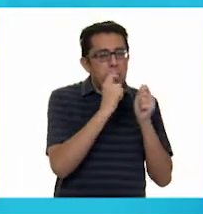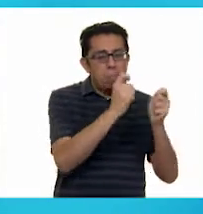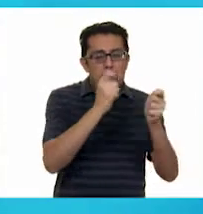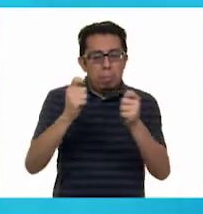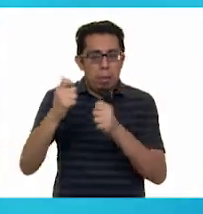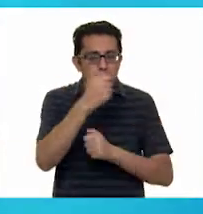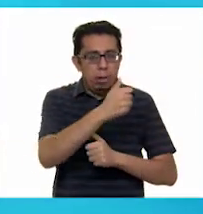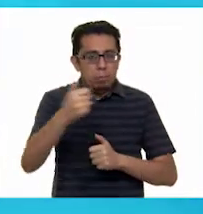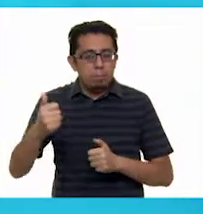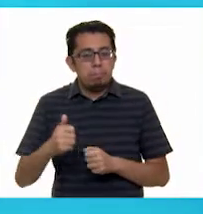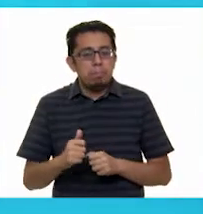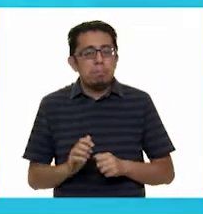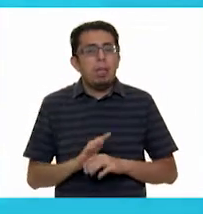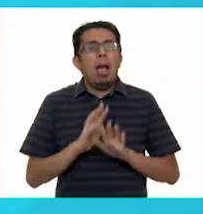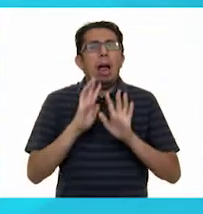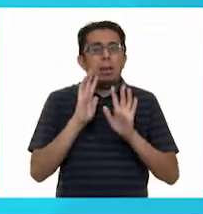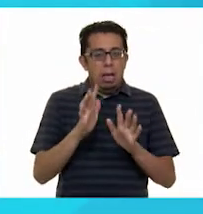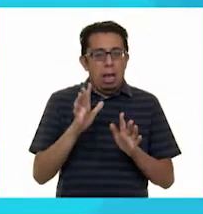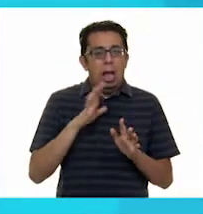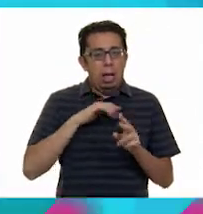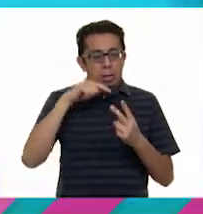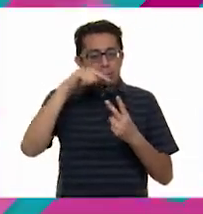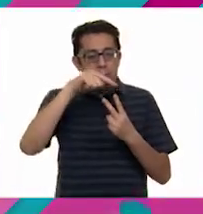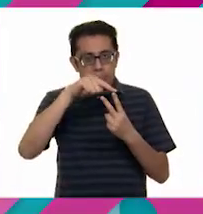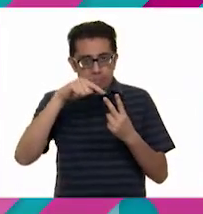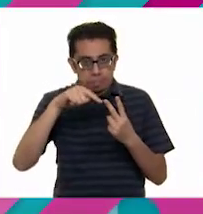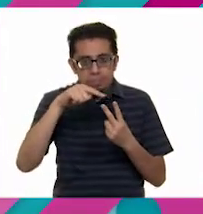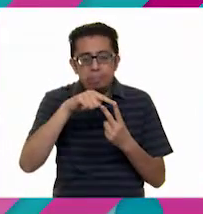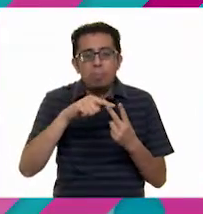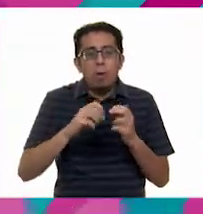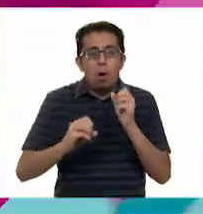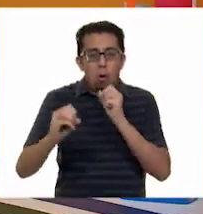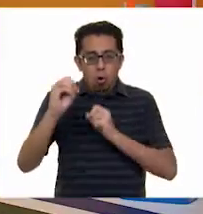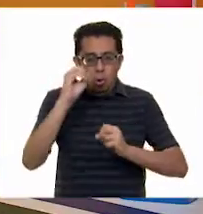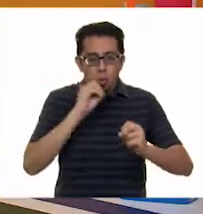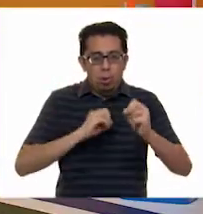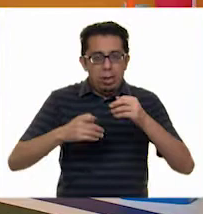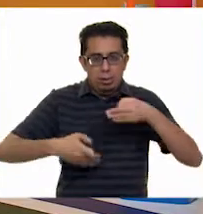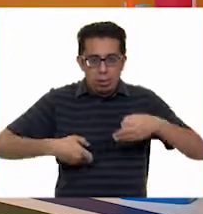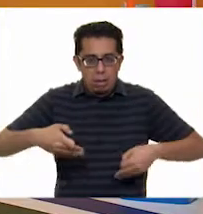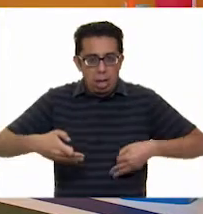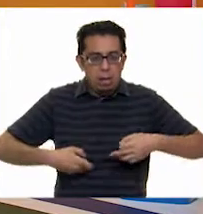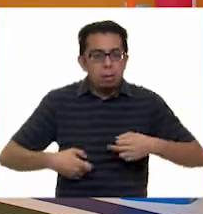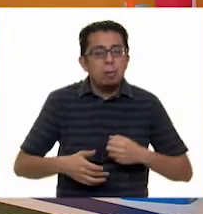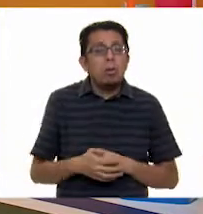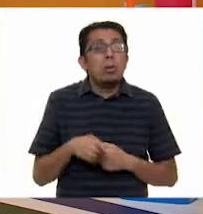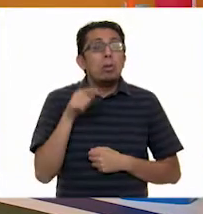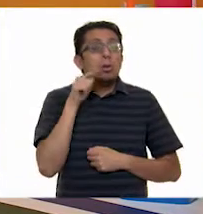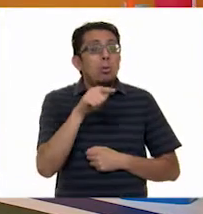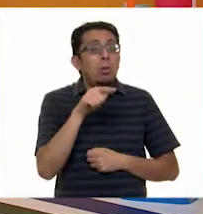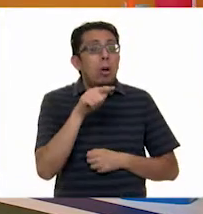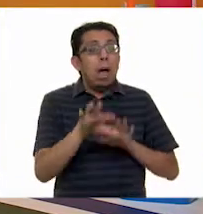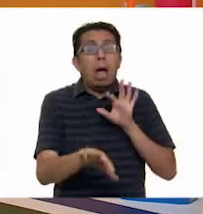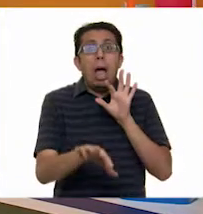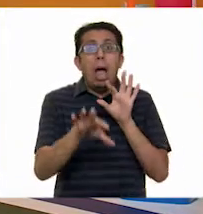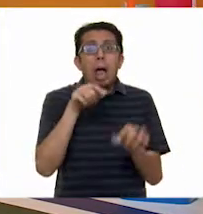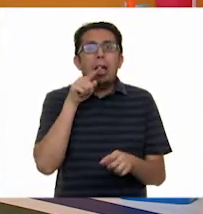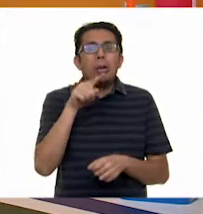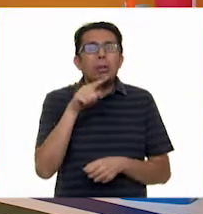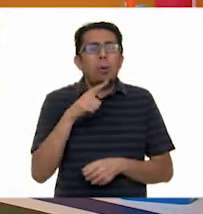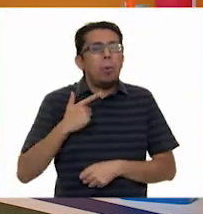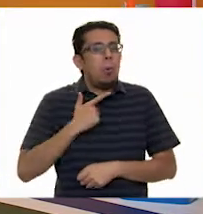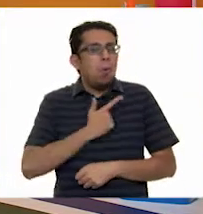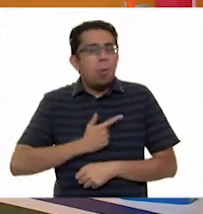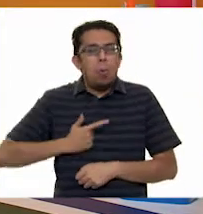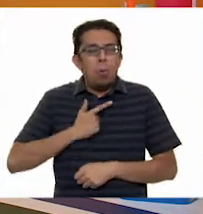ya tenemos las dos opciones de obras. Tú elige la que más sea de tu